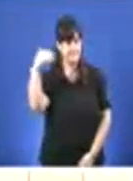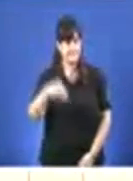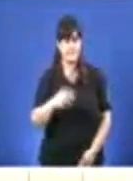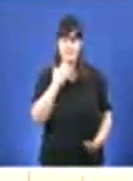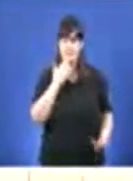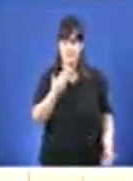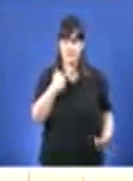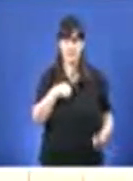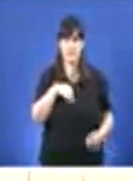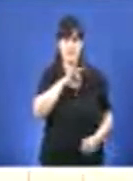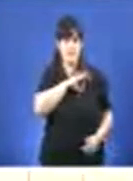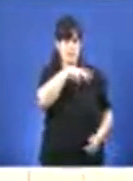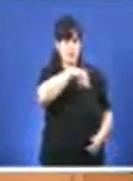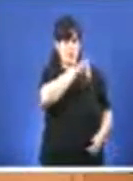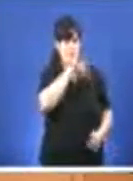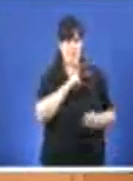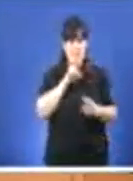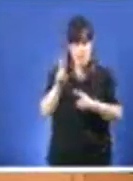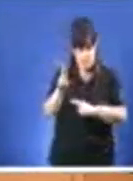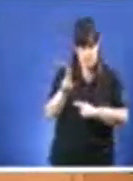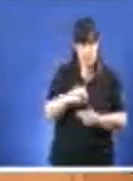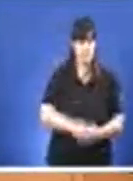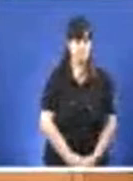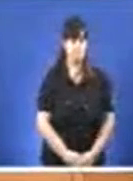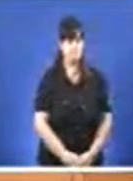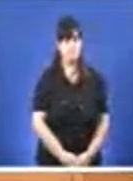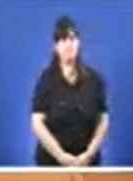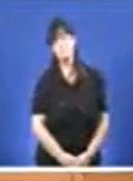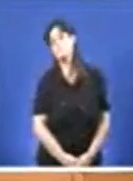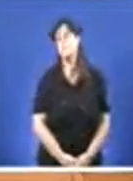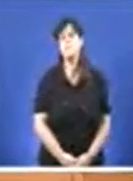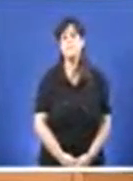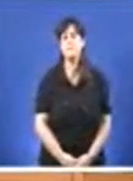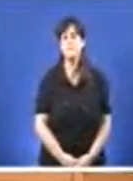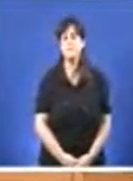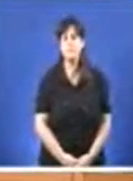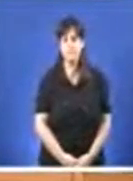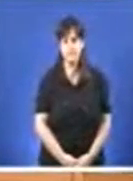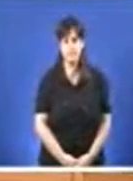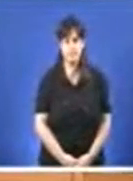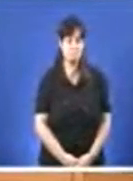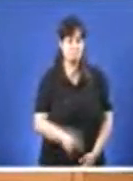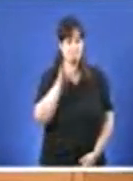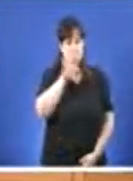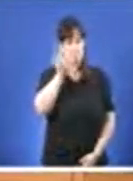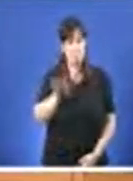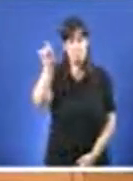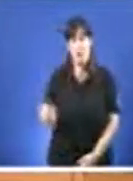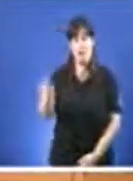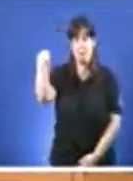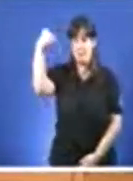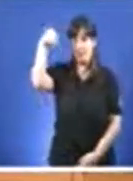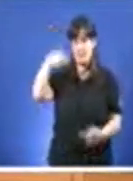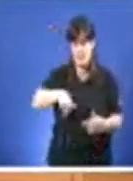Réplica, señor Mende Romeu. Oiga, está de modo cheiro, pero parece que vostede non leo os ornais de Ose. Non se sinte